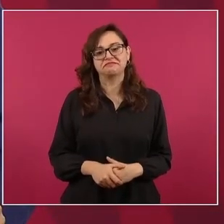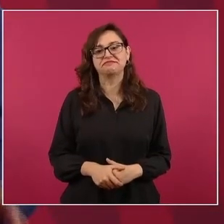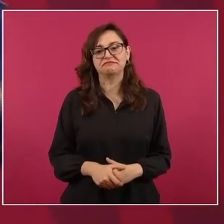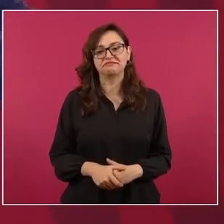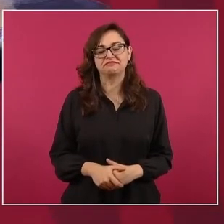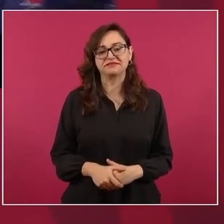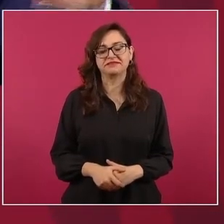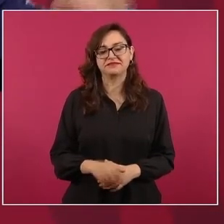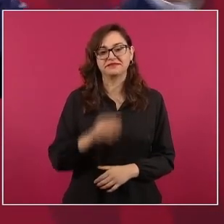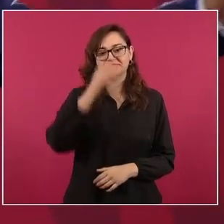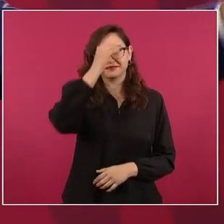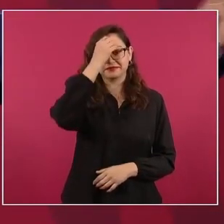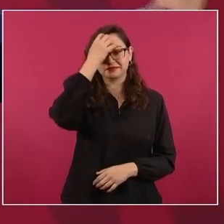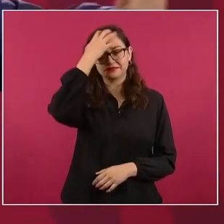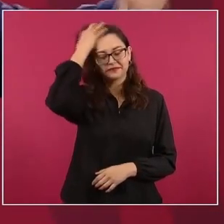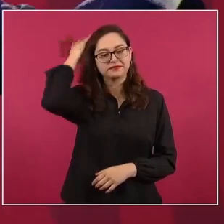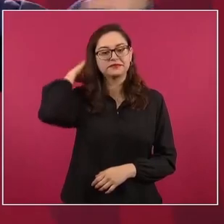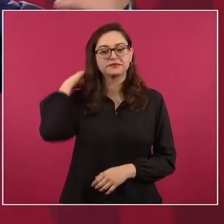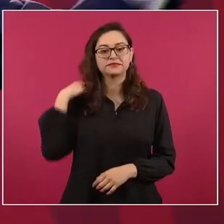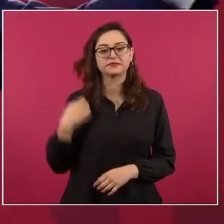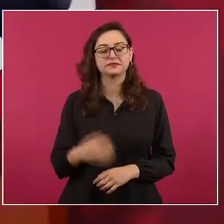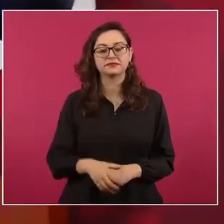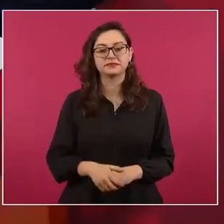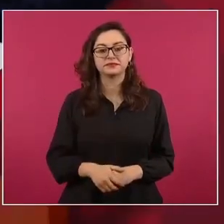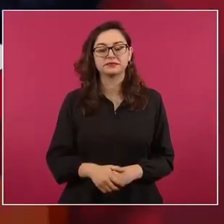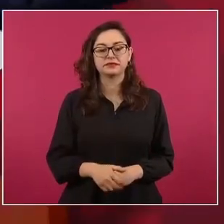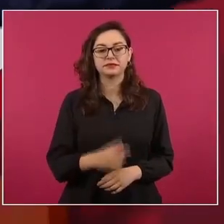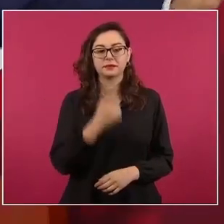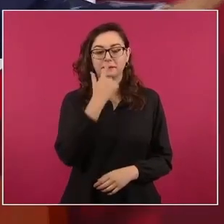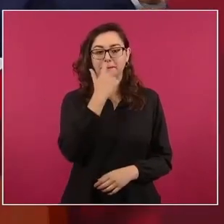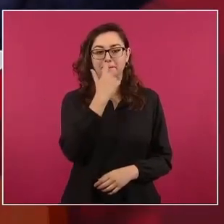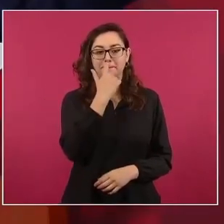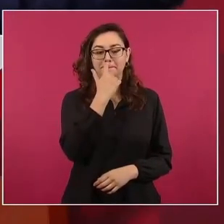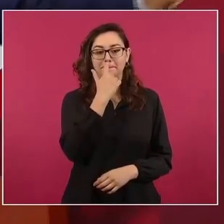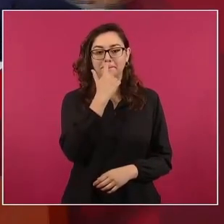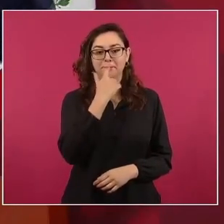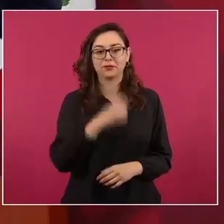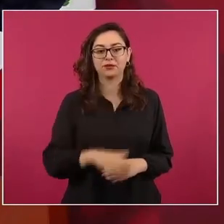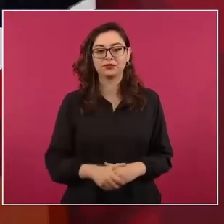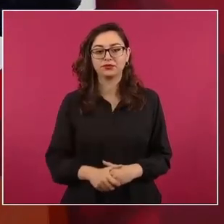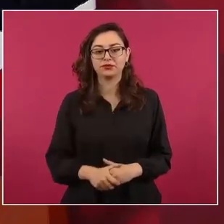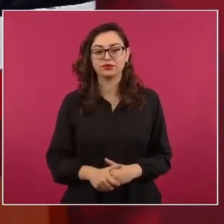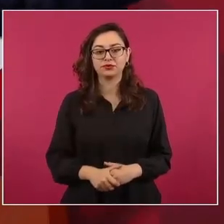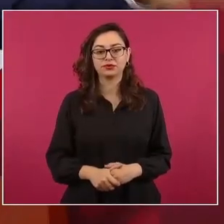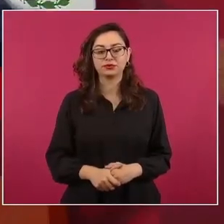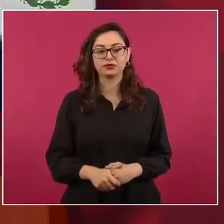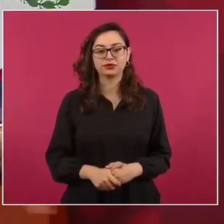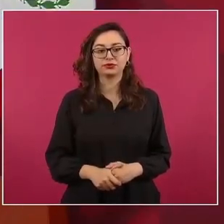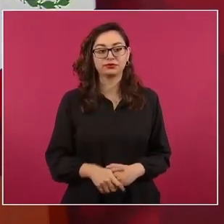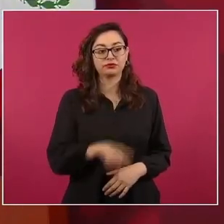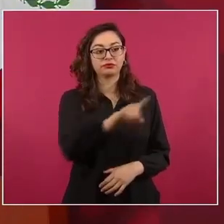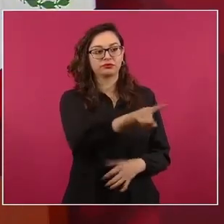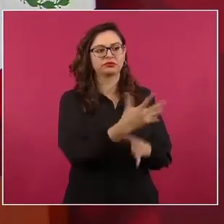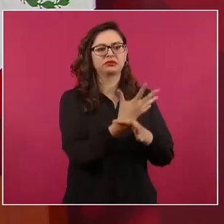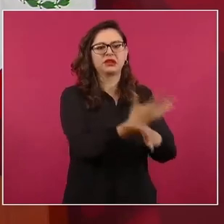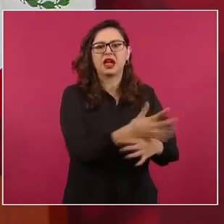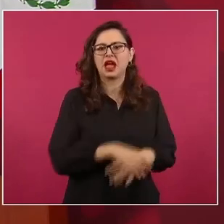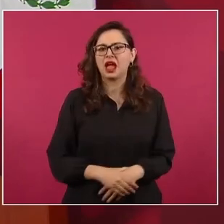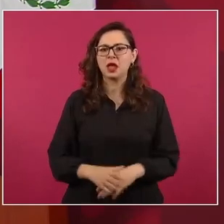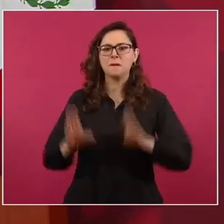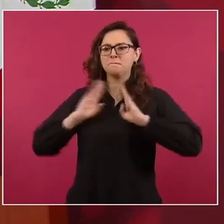Entonces, si se desplaza, ¿qué hace el Ejército haciendo aeropuertos?